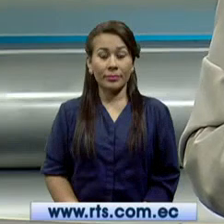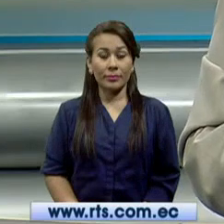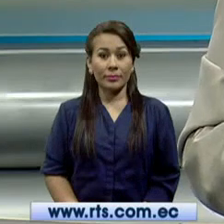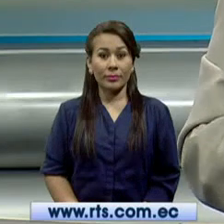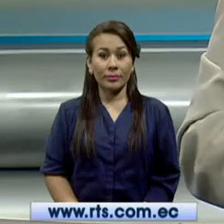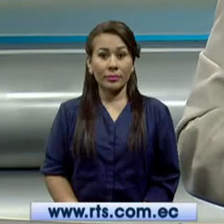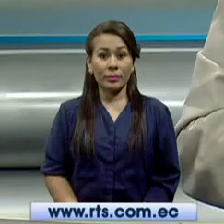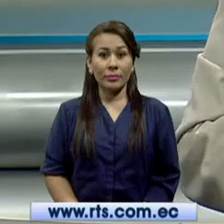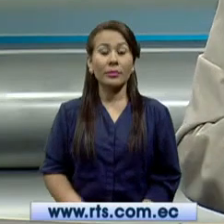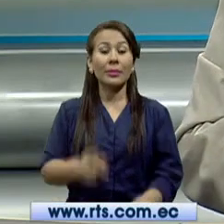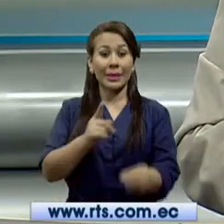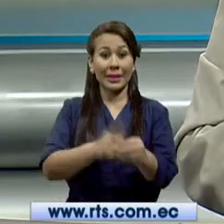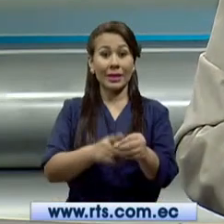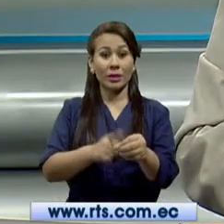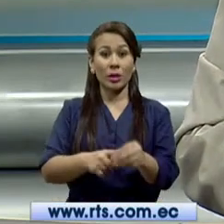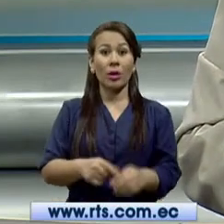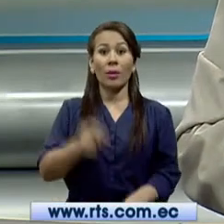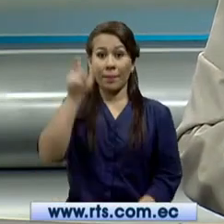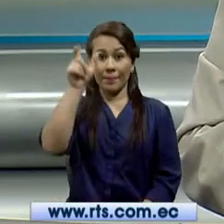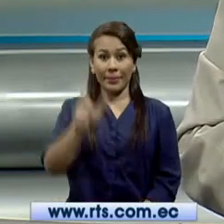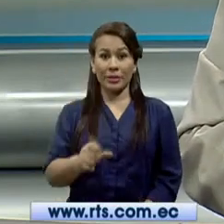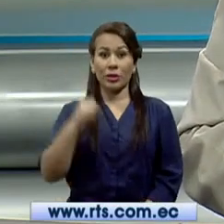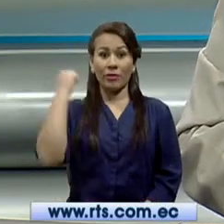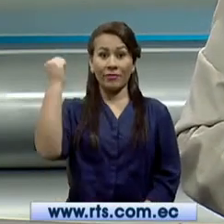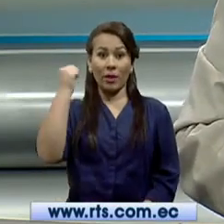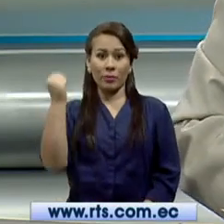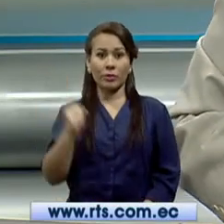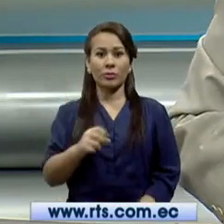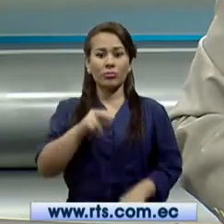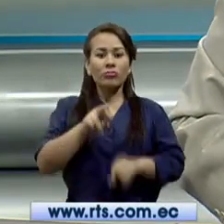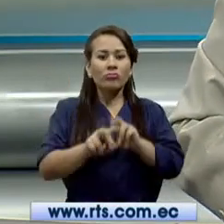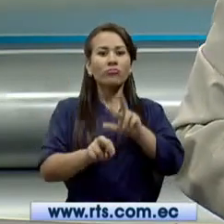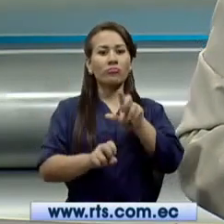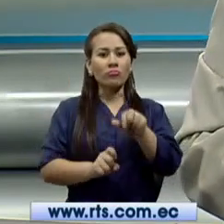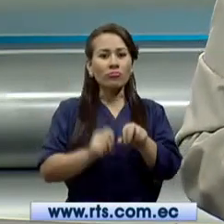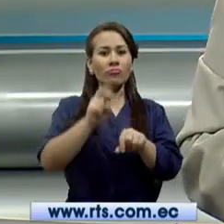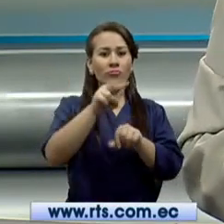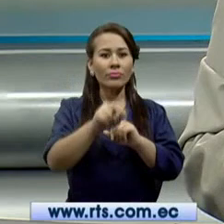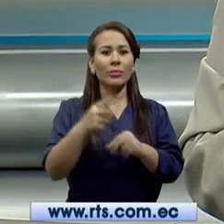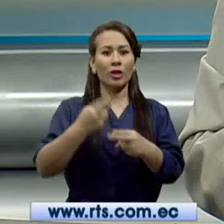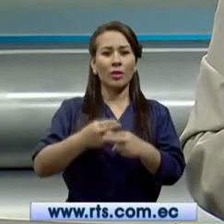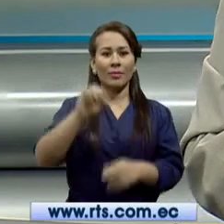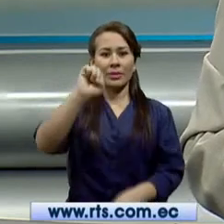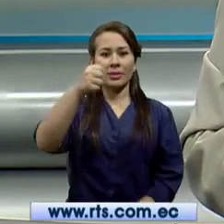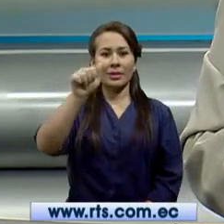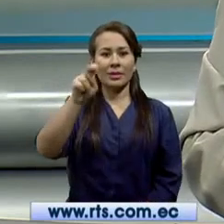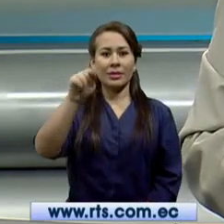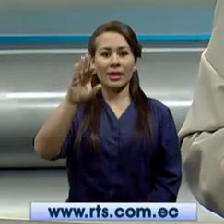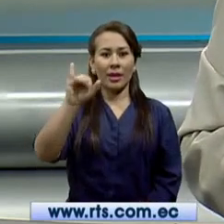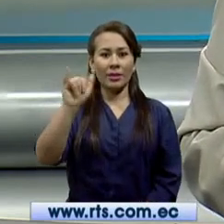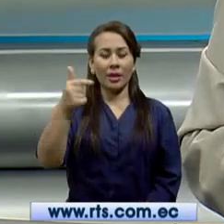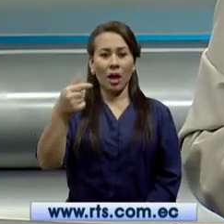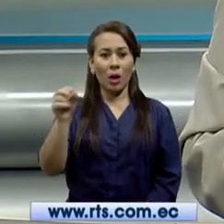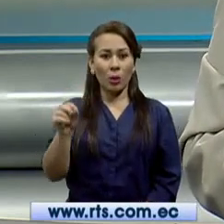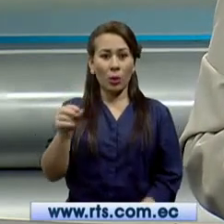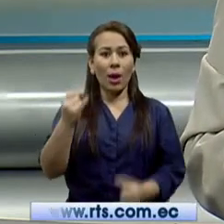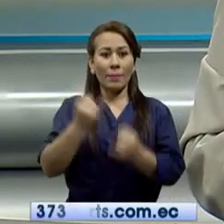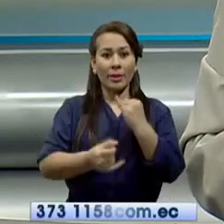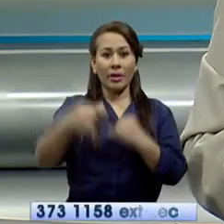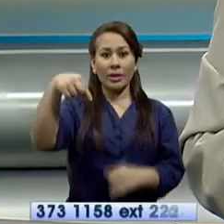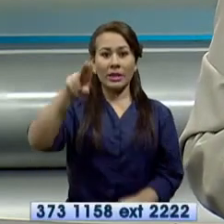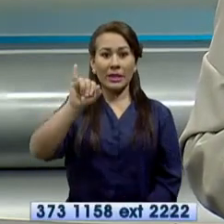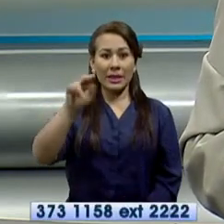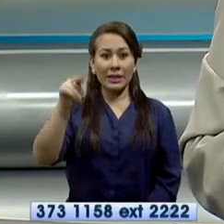Y en Quito el montañista ecuatoriano Santiago Quintero será el primer hombre que tratará de conquistar la segunda